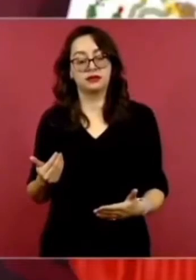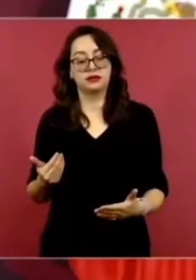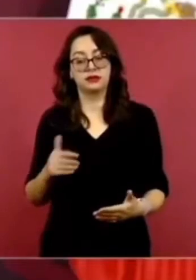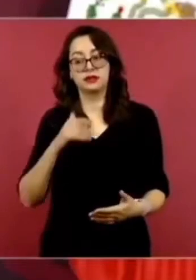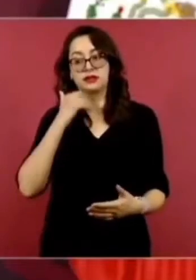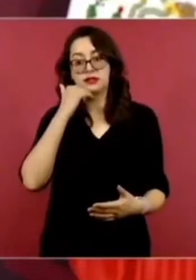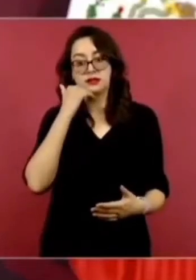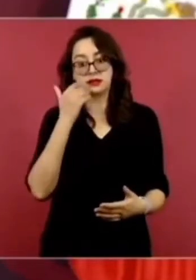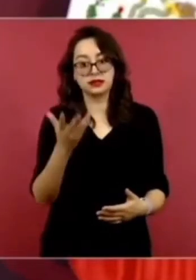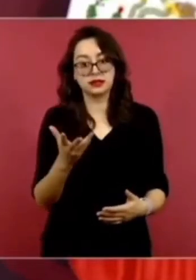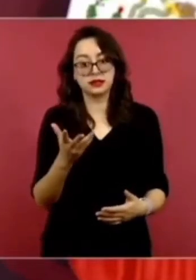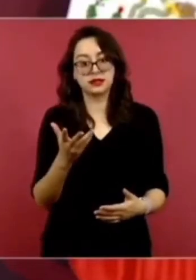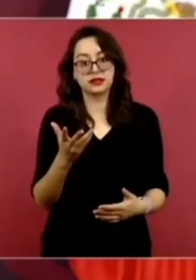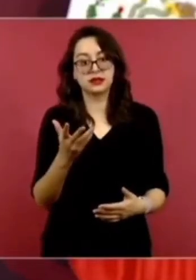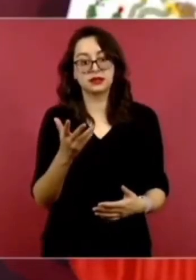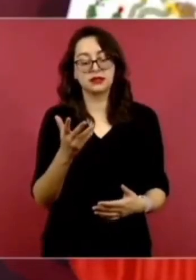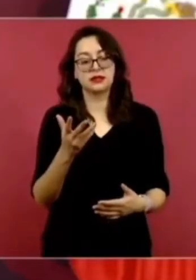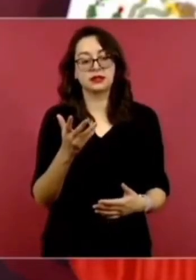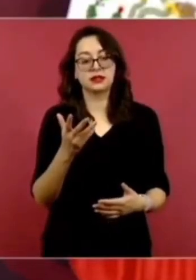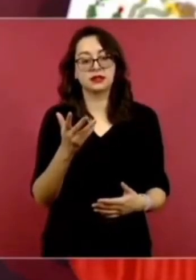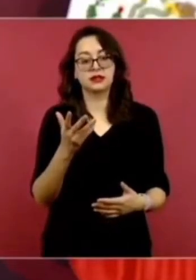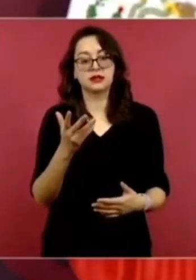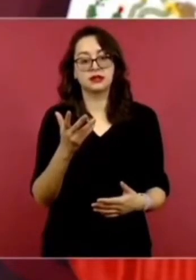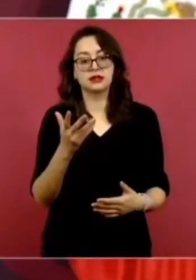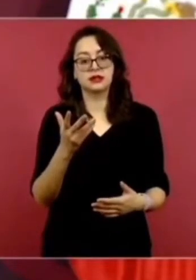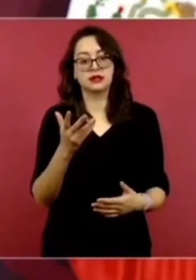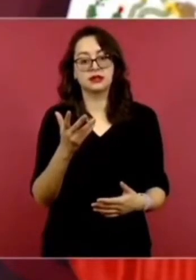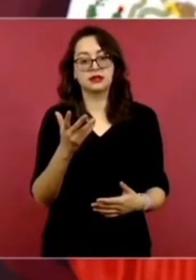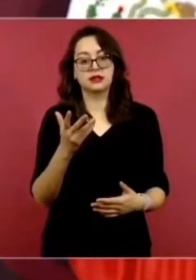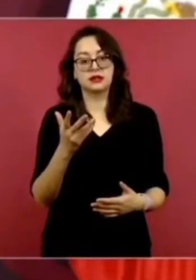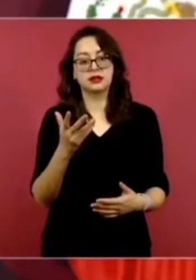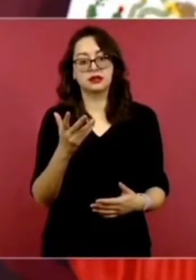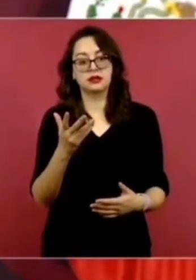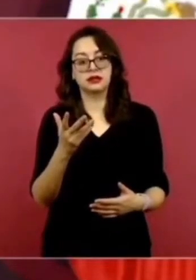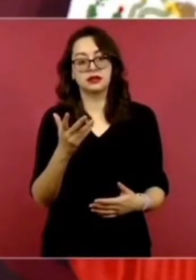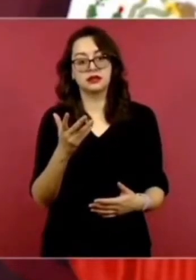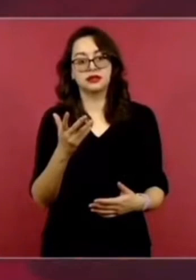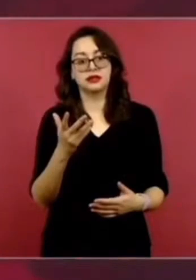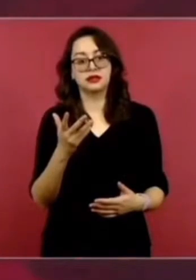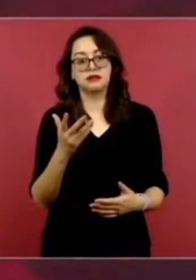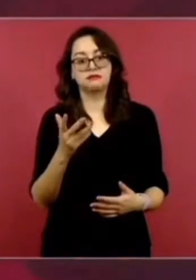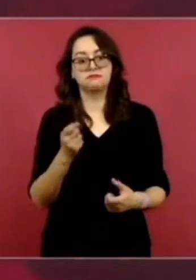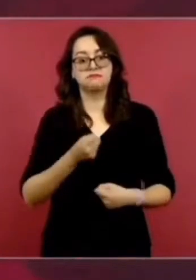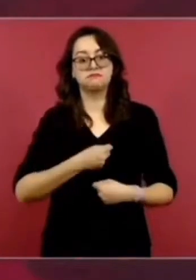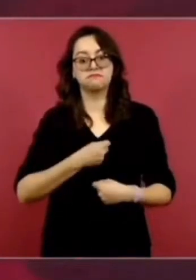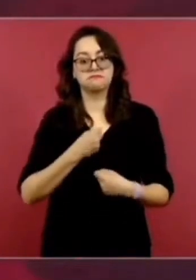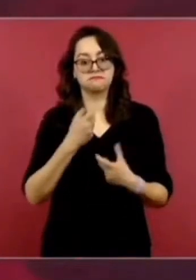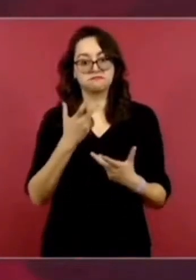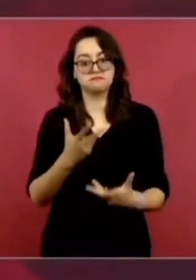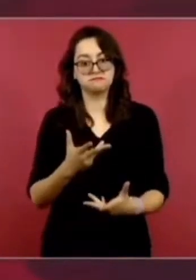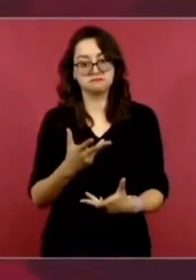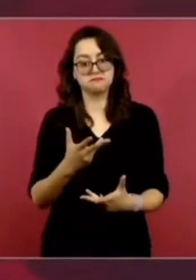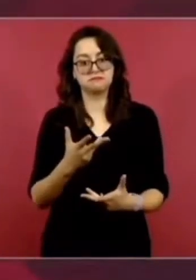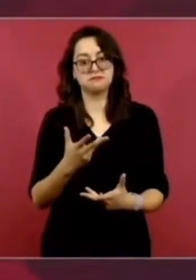Quiero, pues, expresar mi